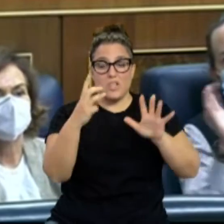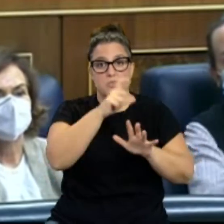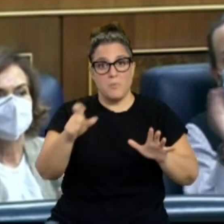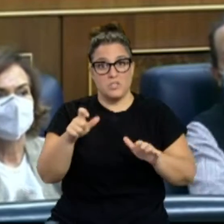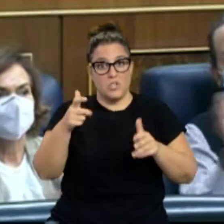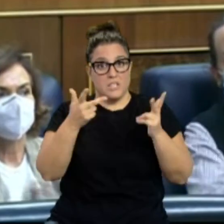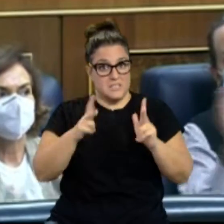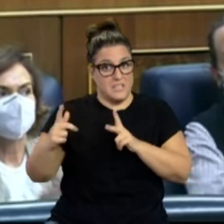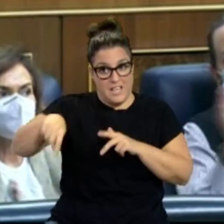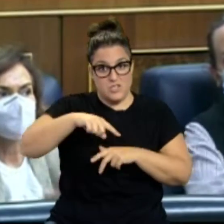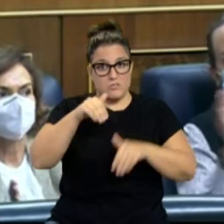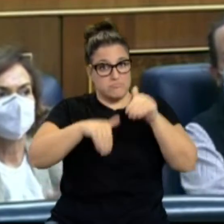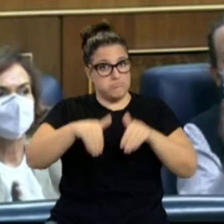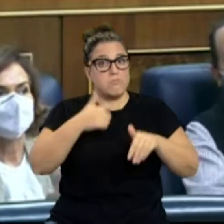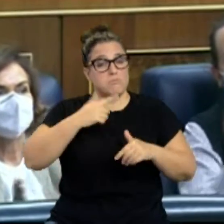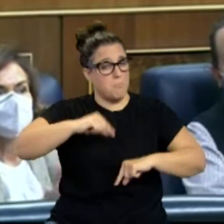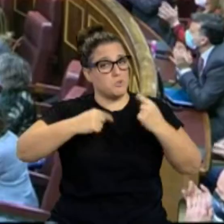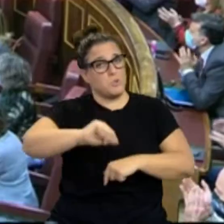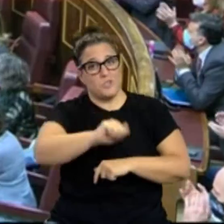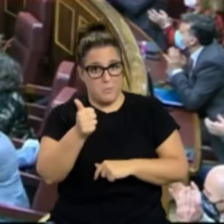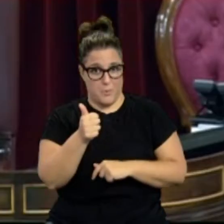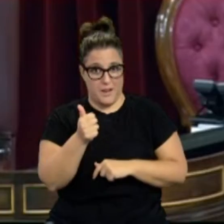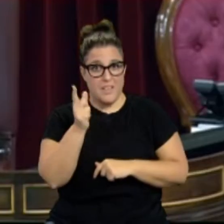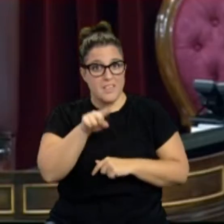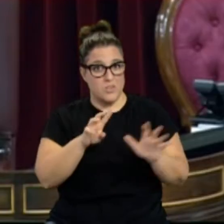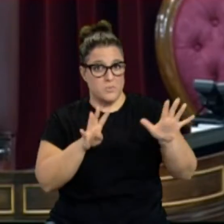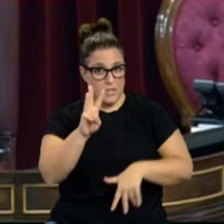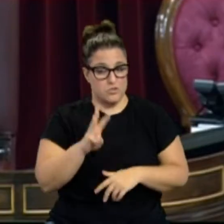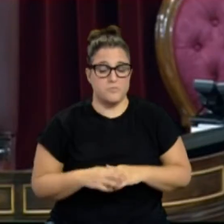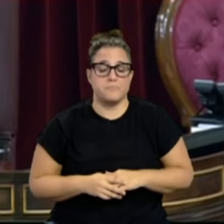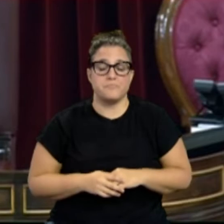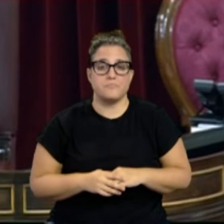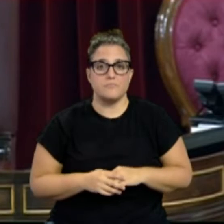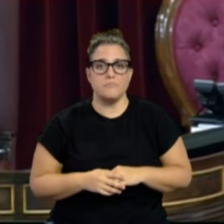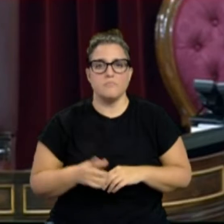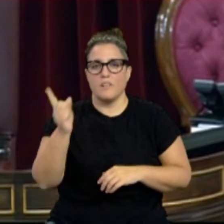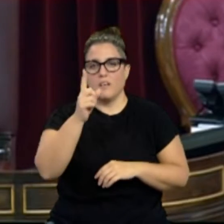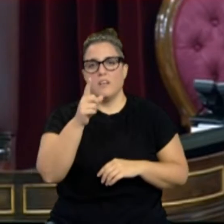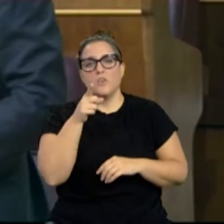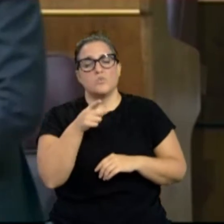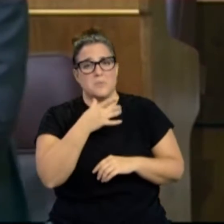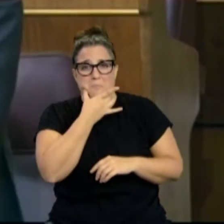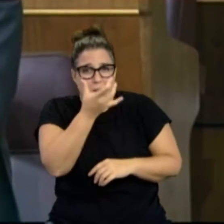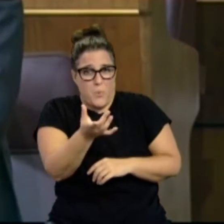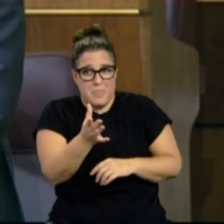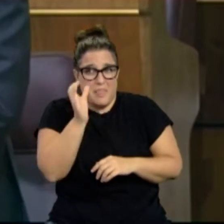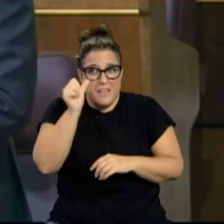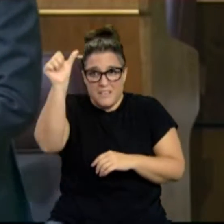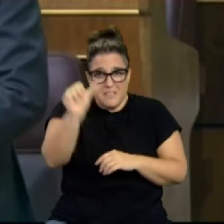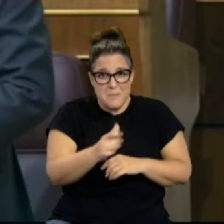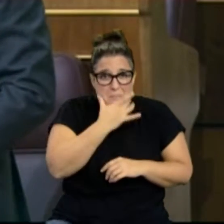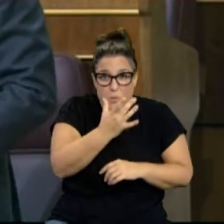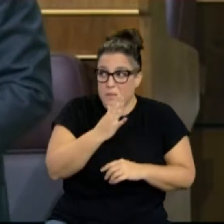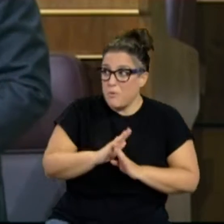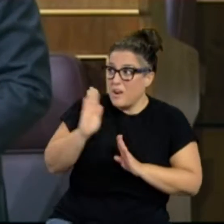oportuno que tenemos que tramitar los presupuestos meditarios de nuestro país. Usted se acaba de decir, señor Sánchez, ha sido infame lo que hemos escuchado delante de la hermana